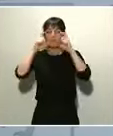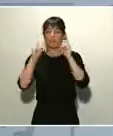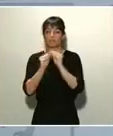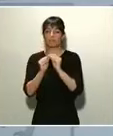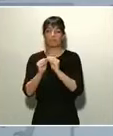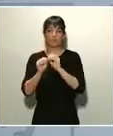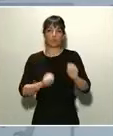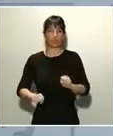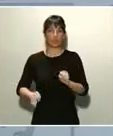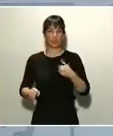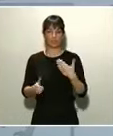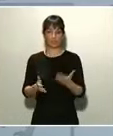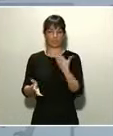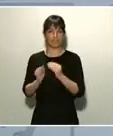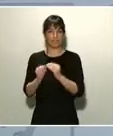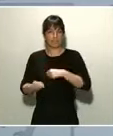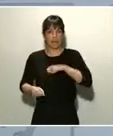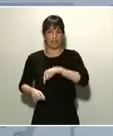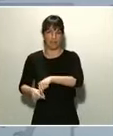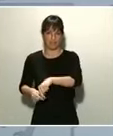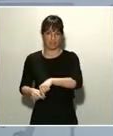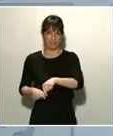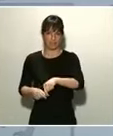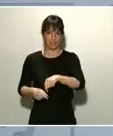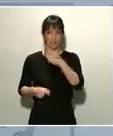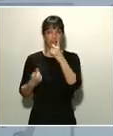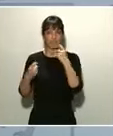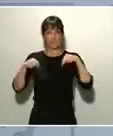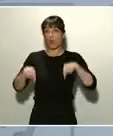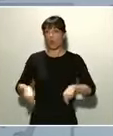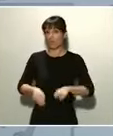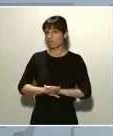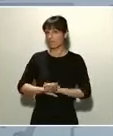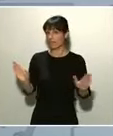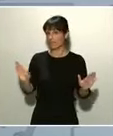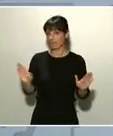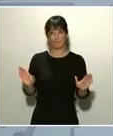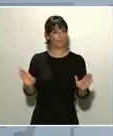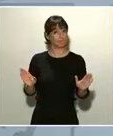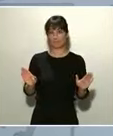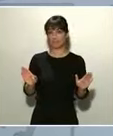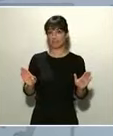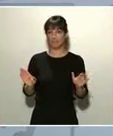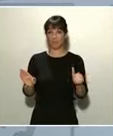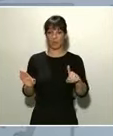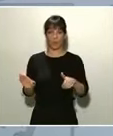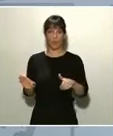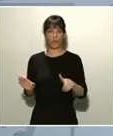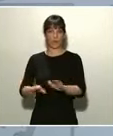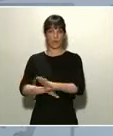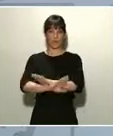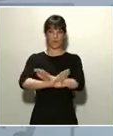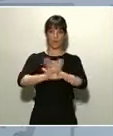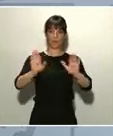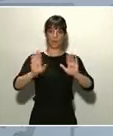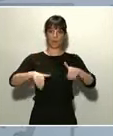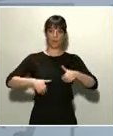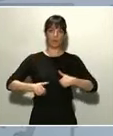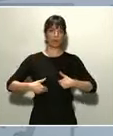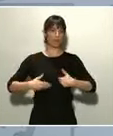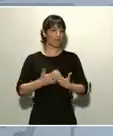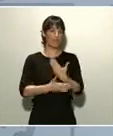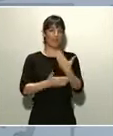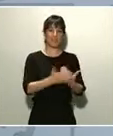Porque, insisto, no solamente lo vamos a necesitar hoy. Cuando recuperemos nuestro día a día, vamos a necesitar también protegernos.